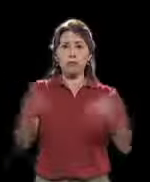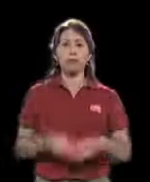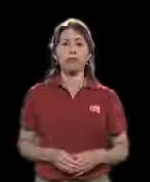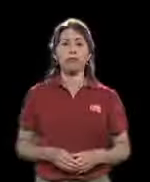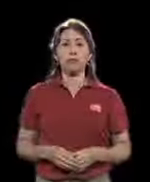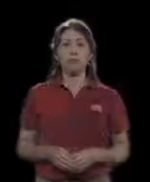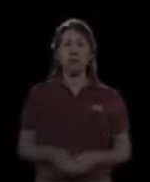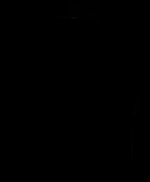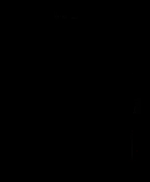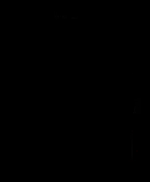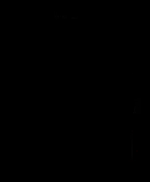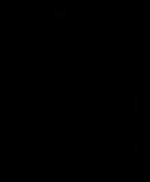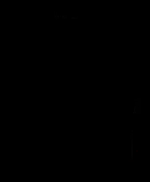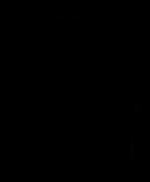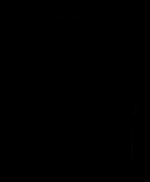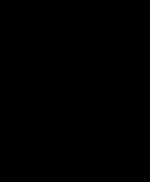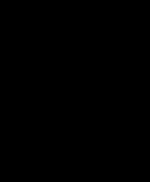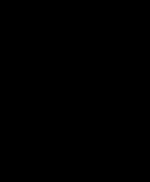Público.